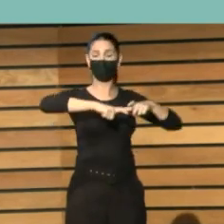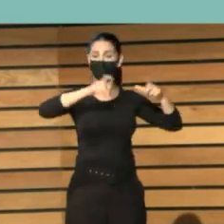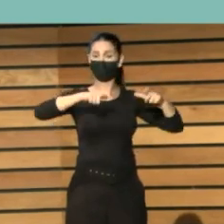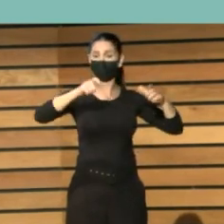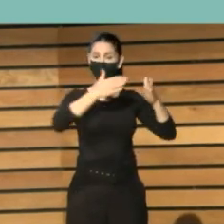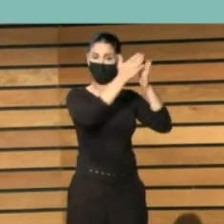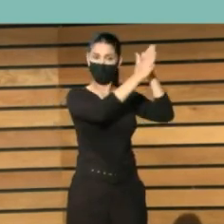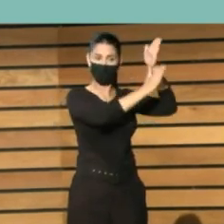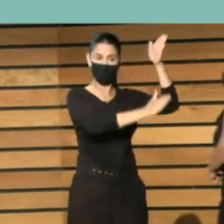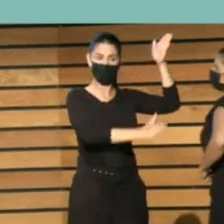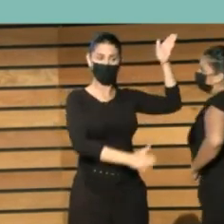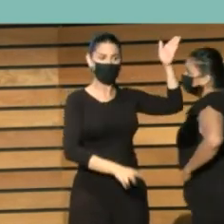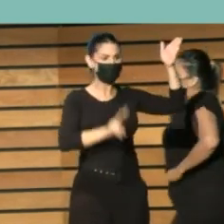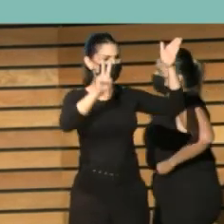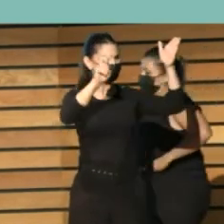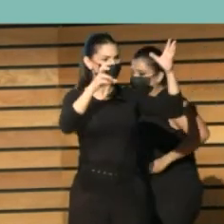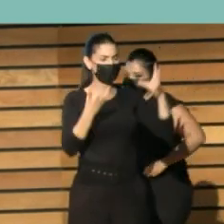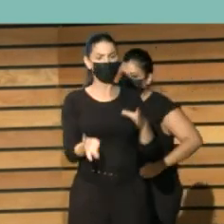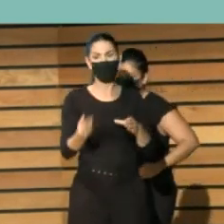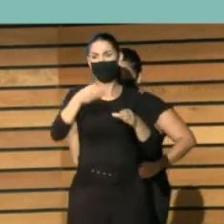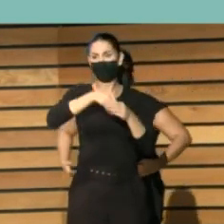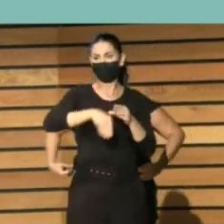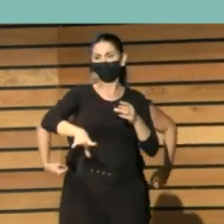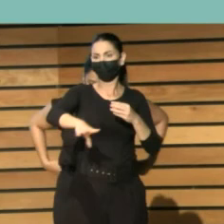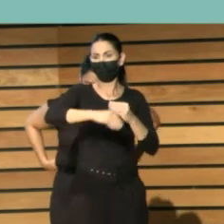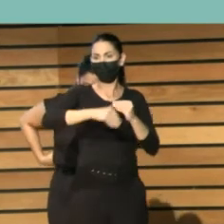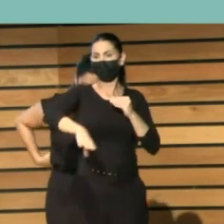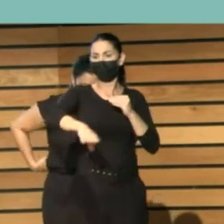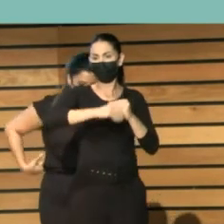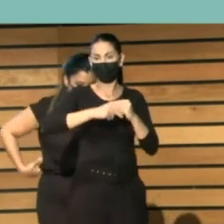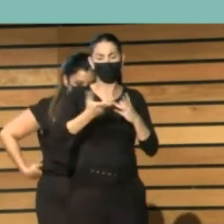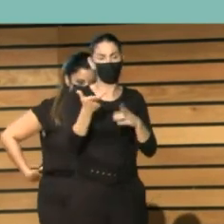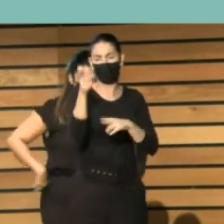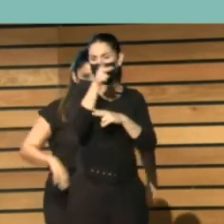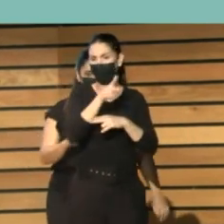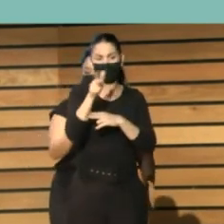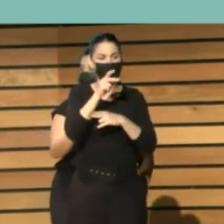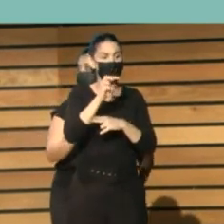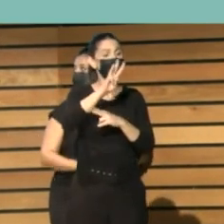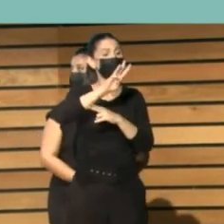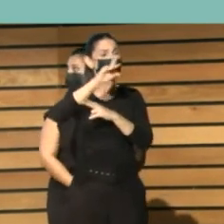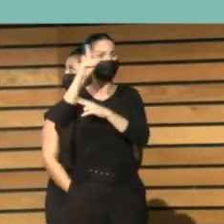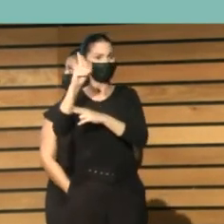para documentación de archivo, para fondo de museo, grabaciones sonoras, vídeos y 3D.